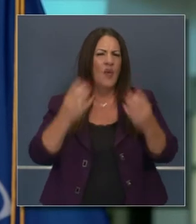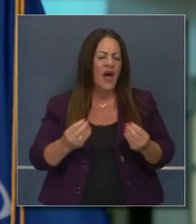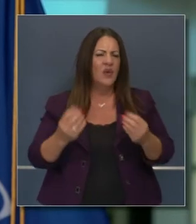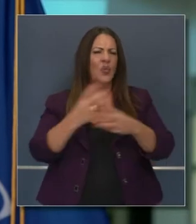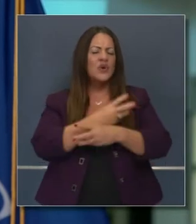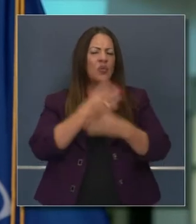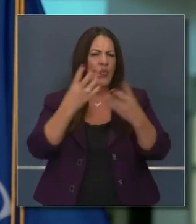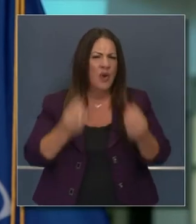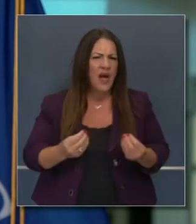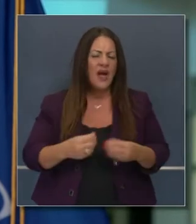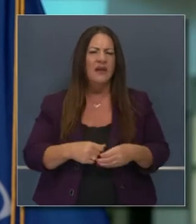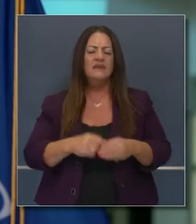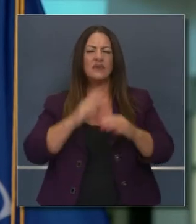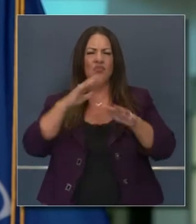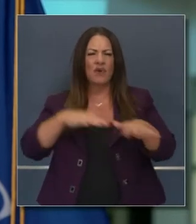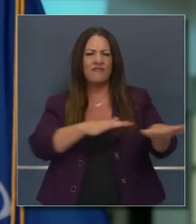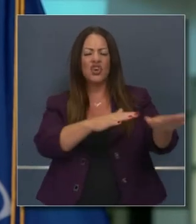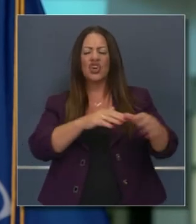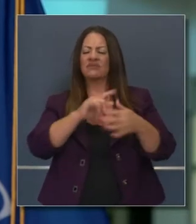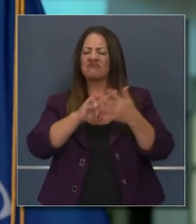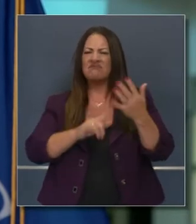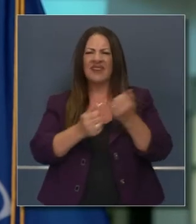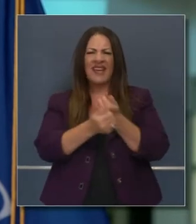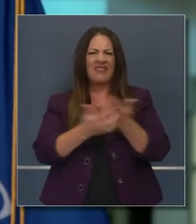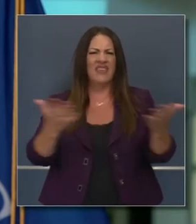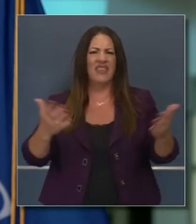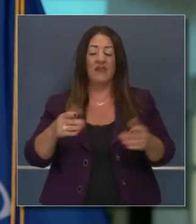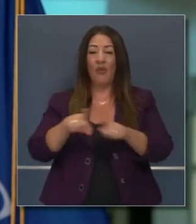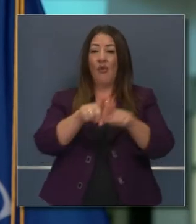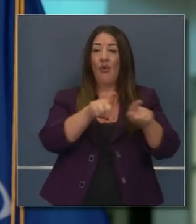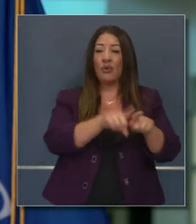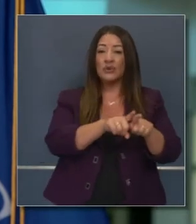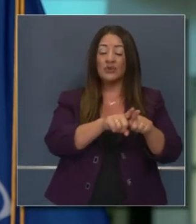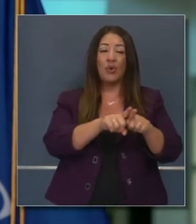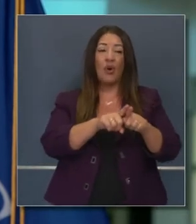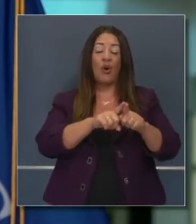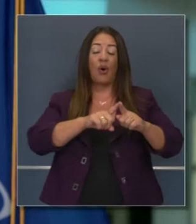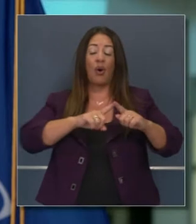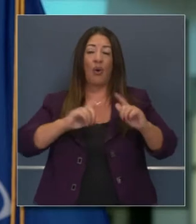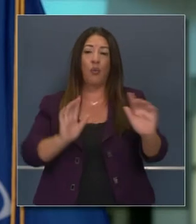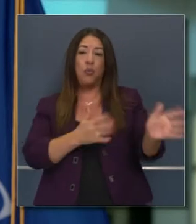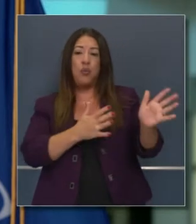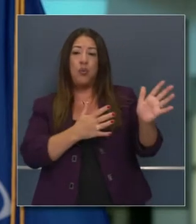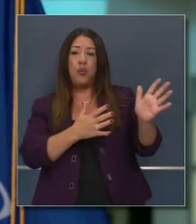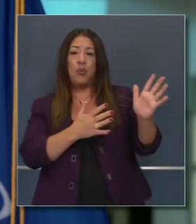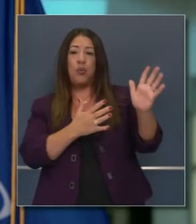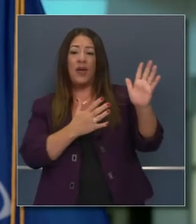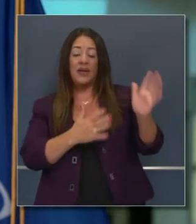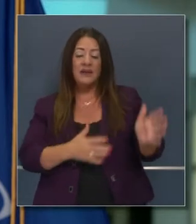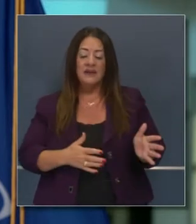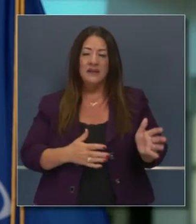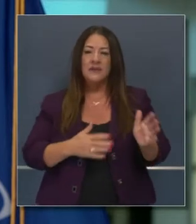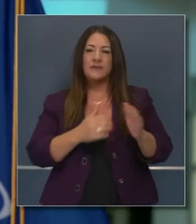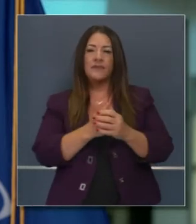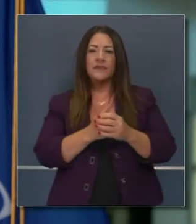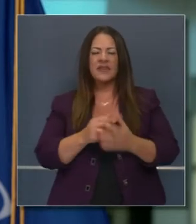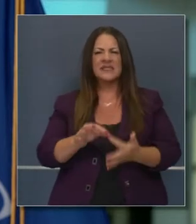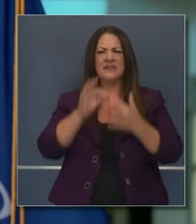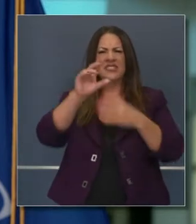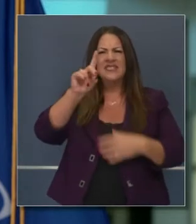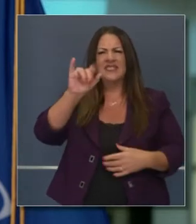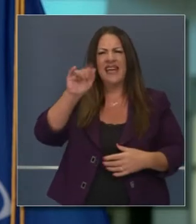seguramente traerá más lluvia con estos vientos atmosféricos, estos ríos de agua atmosféricos.